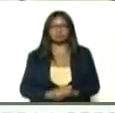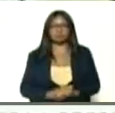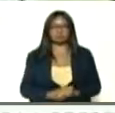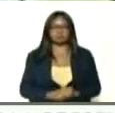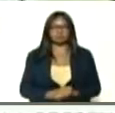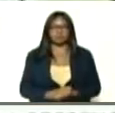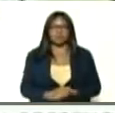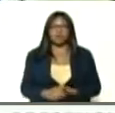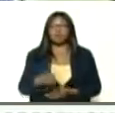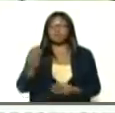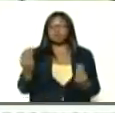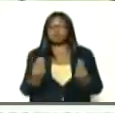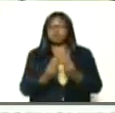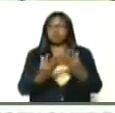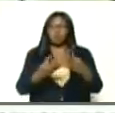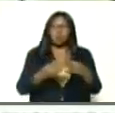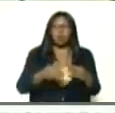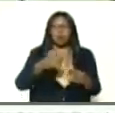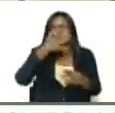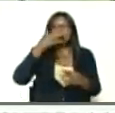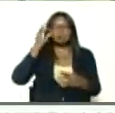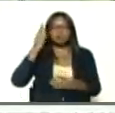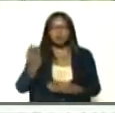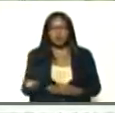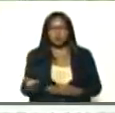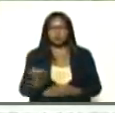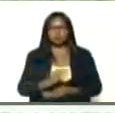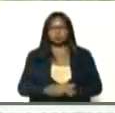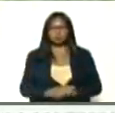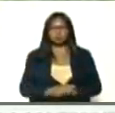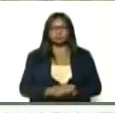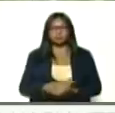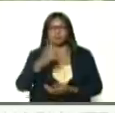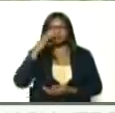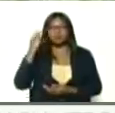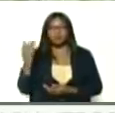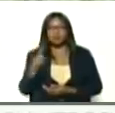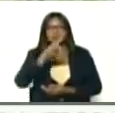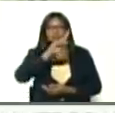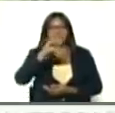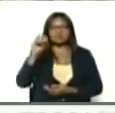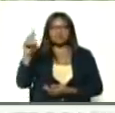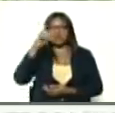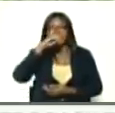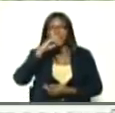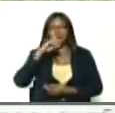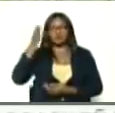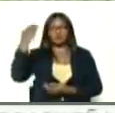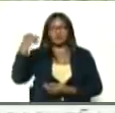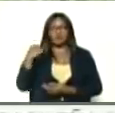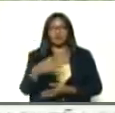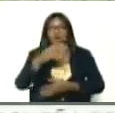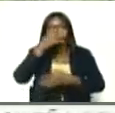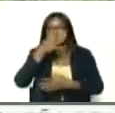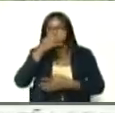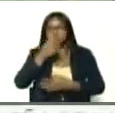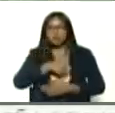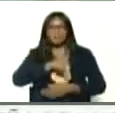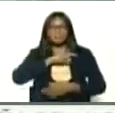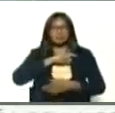ahí estuvo, José Gregorio Hernández, nuestro gran, José Gregorio Hernández, hace 100 años, enfrentando, la gripe española,